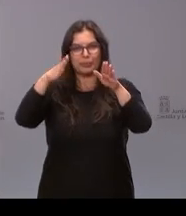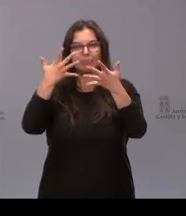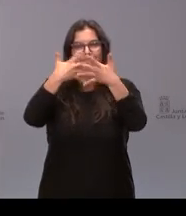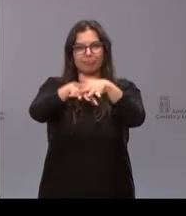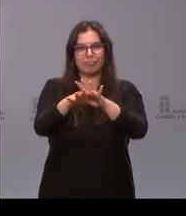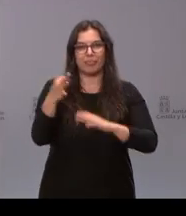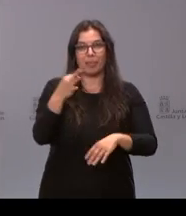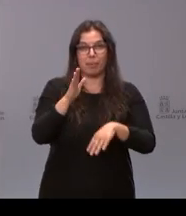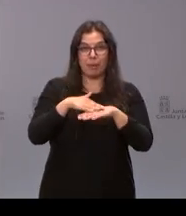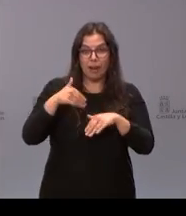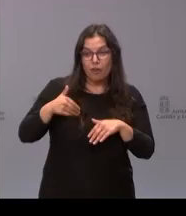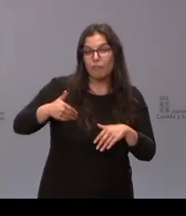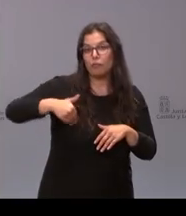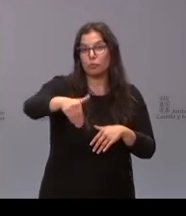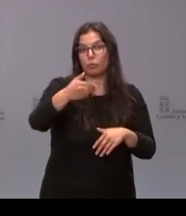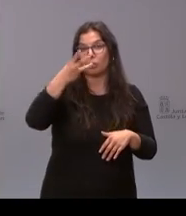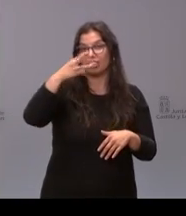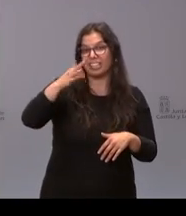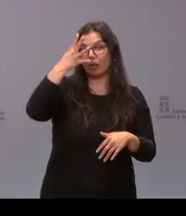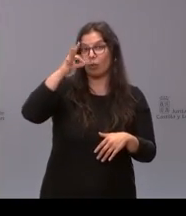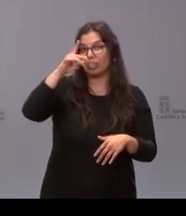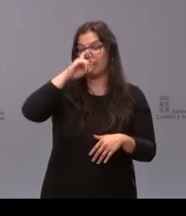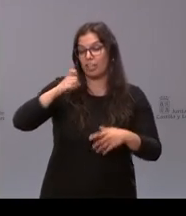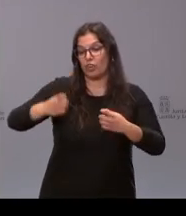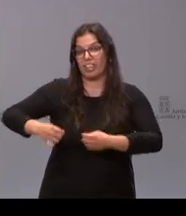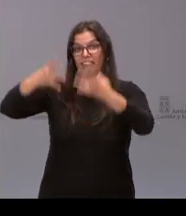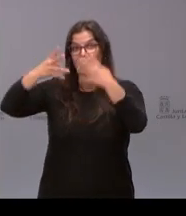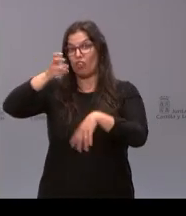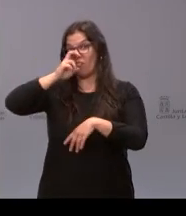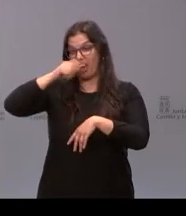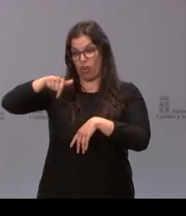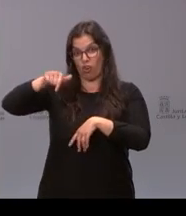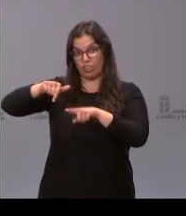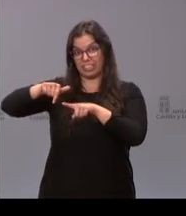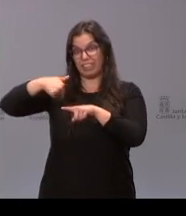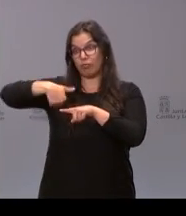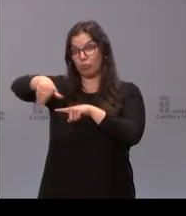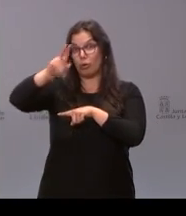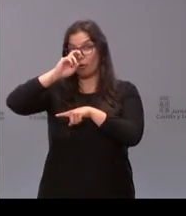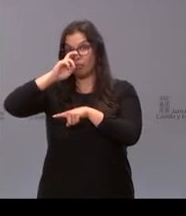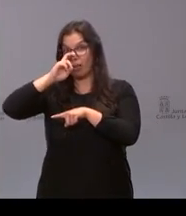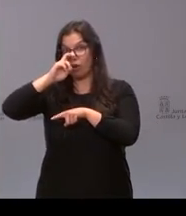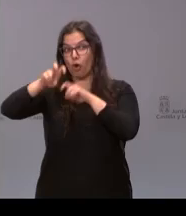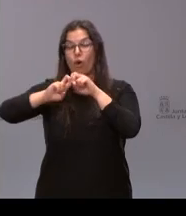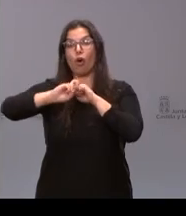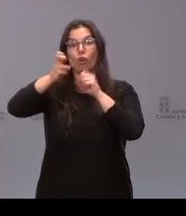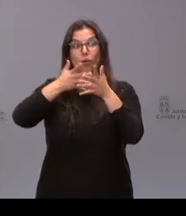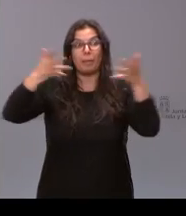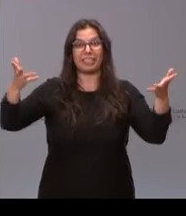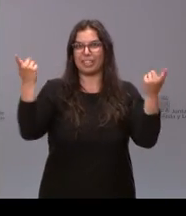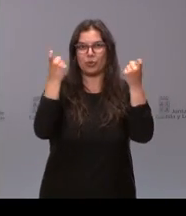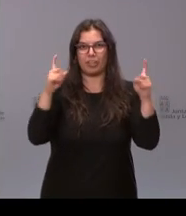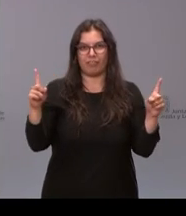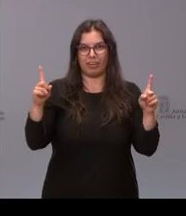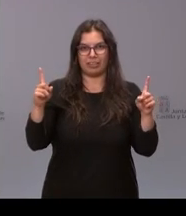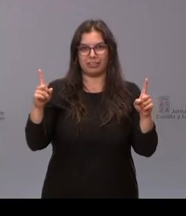hospital sea viejo dentro de 30 40 años cuando ya sea viejo no necesitemos hacer otro más grande sino una